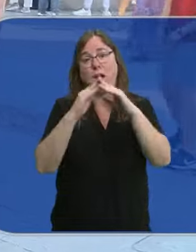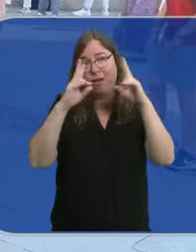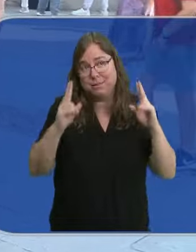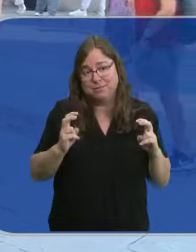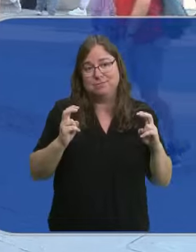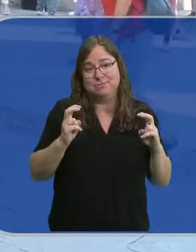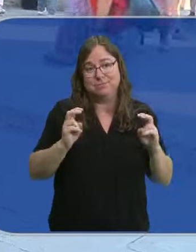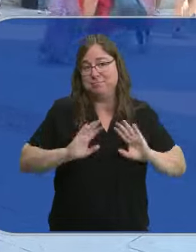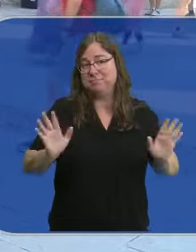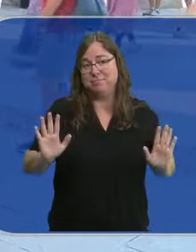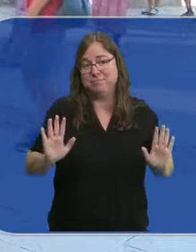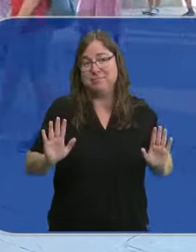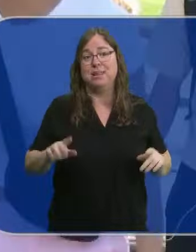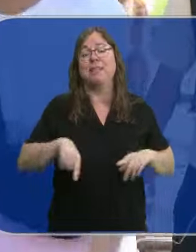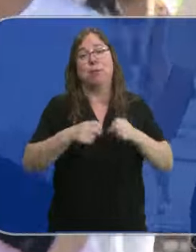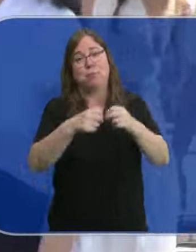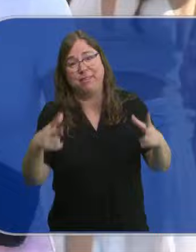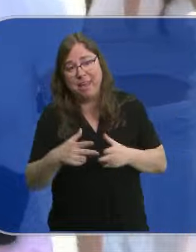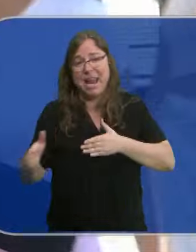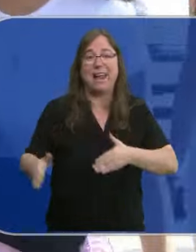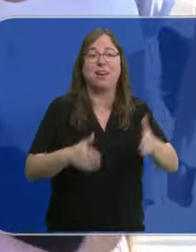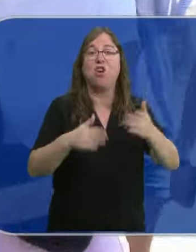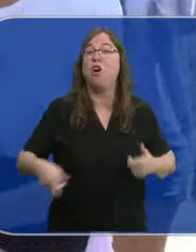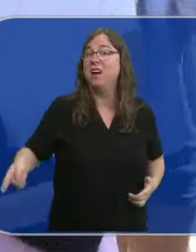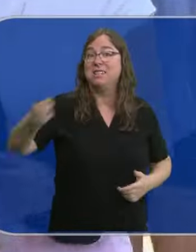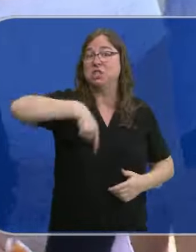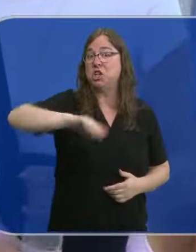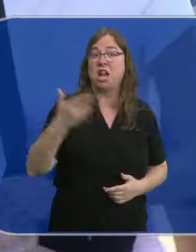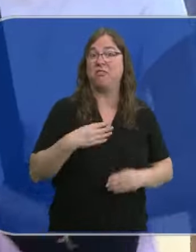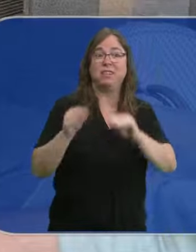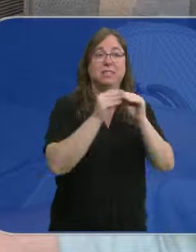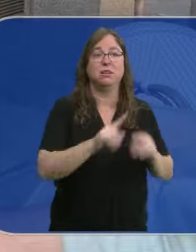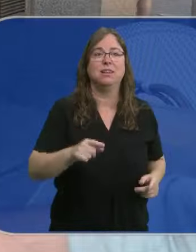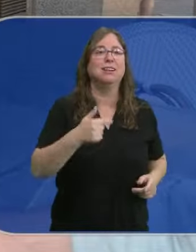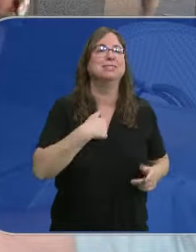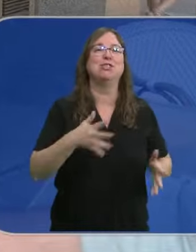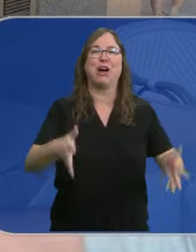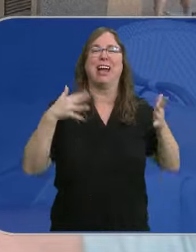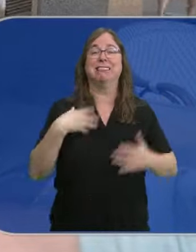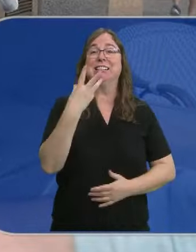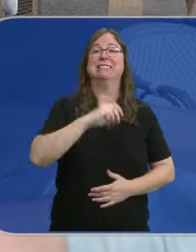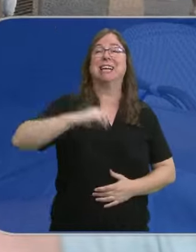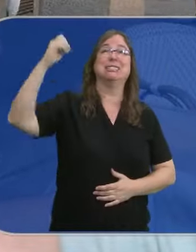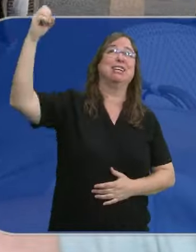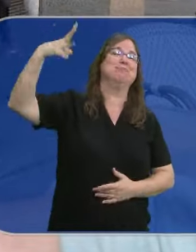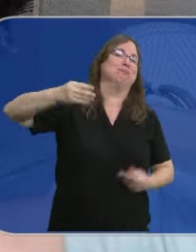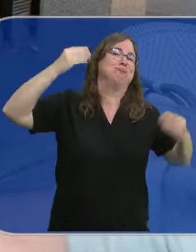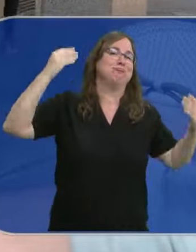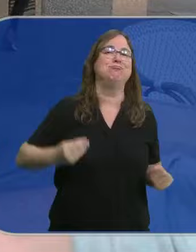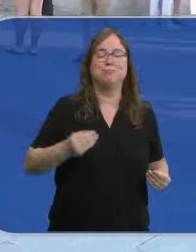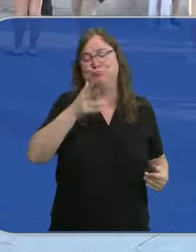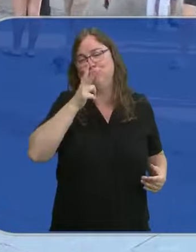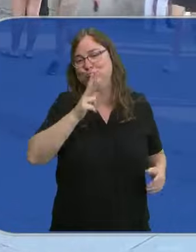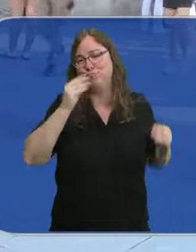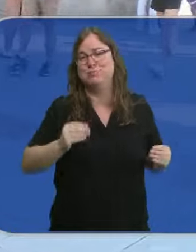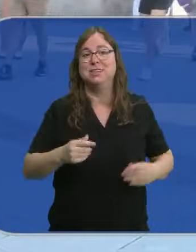casa y ya está, piste y río. Aunque no a todos parece afectarles por igual. Yo encantado. 30 grados a la sombra es una temperatura